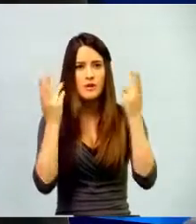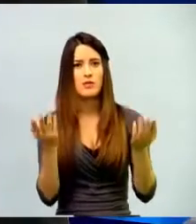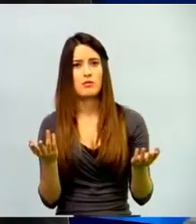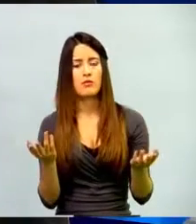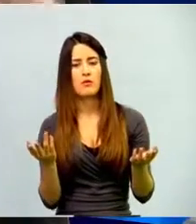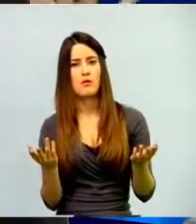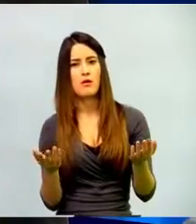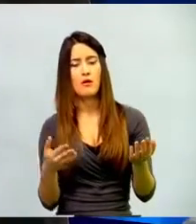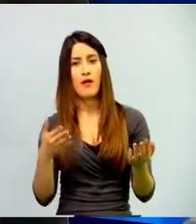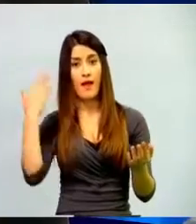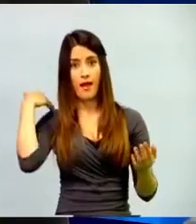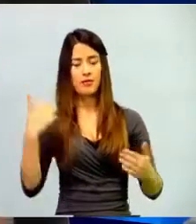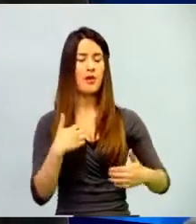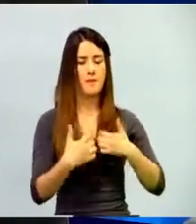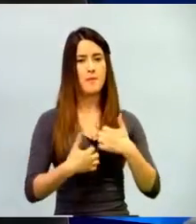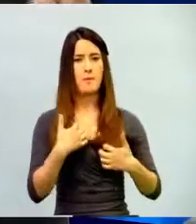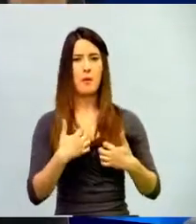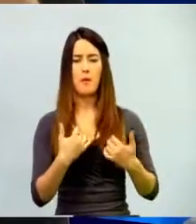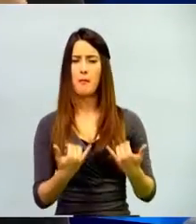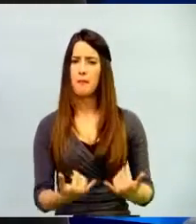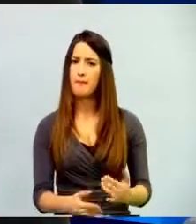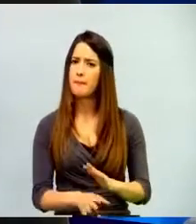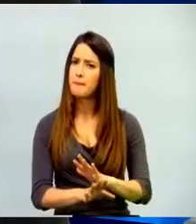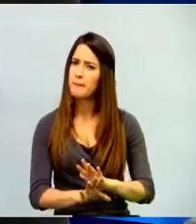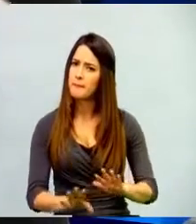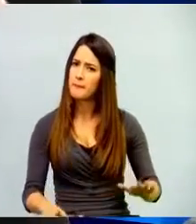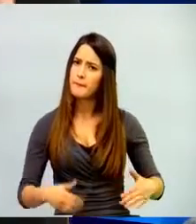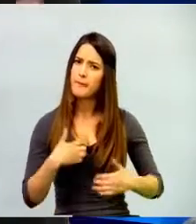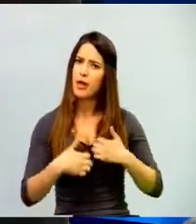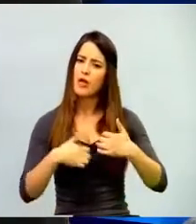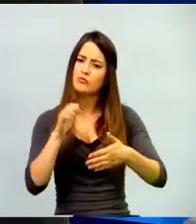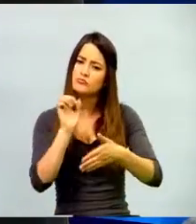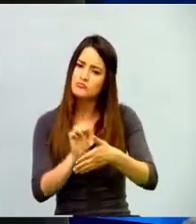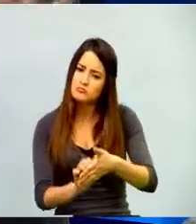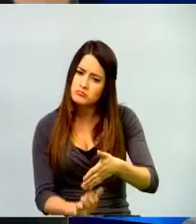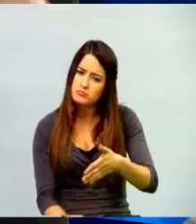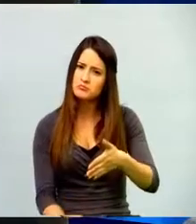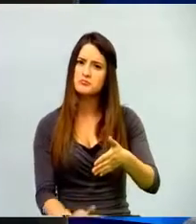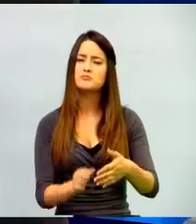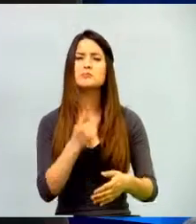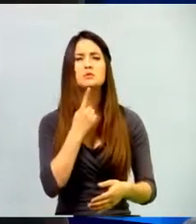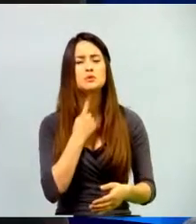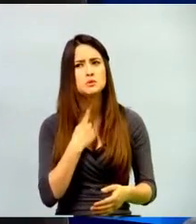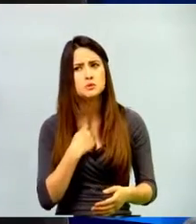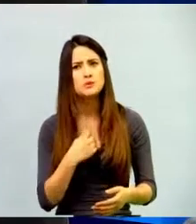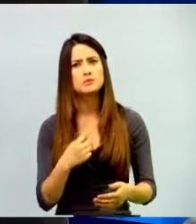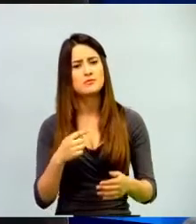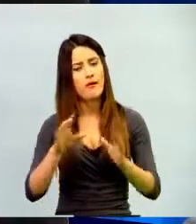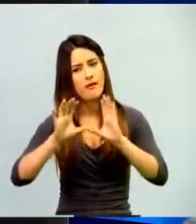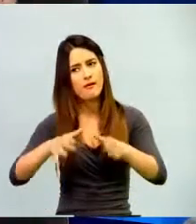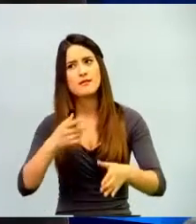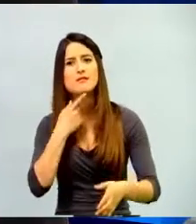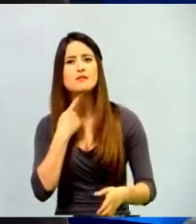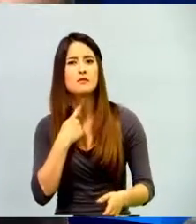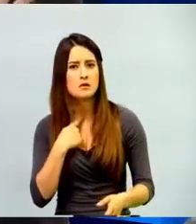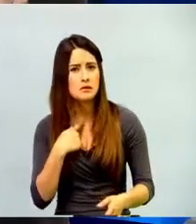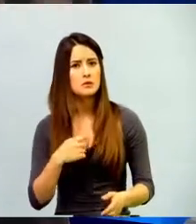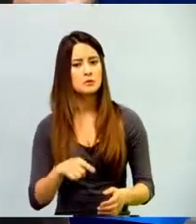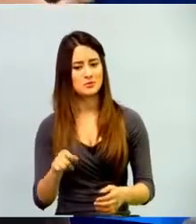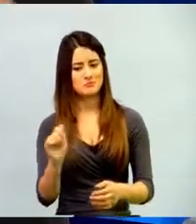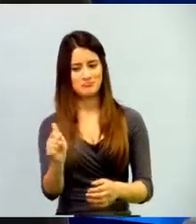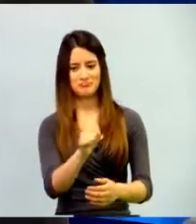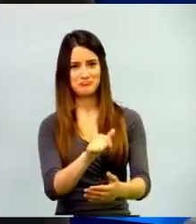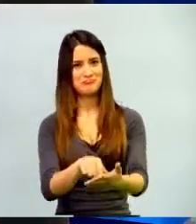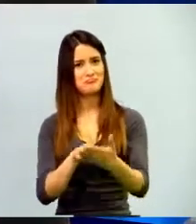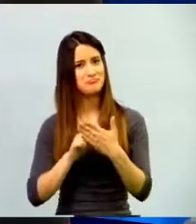miedo como anteriormente sucedía, sino que a lo contrario les gusta mucho y uno a veces dice de pronto, frente a un